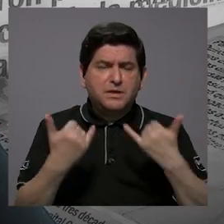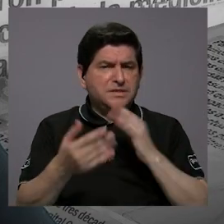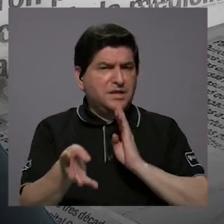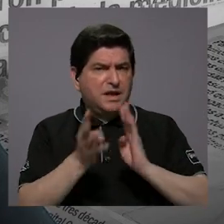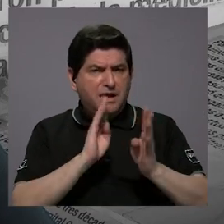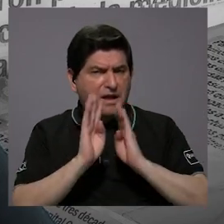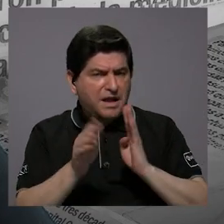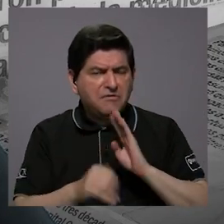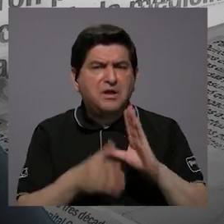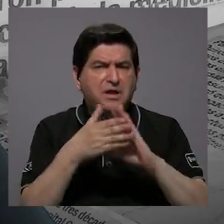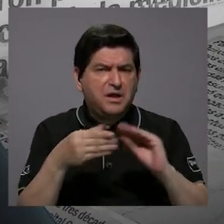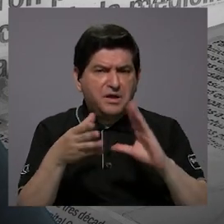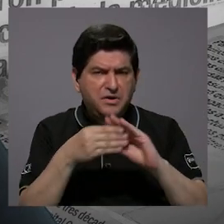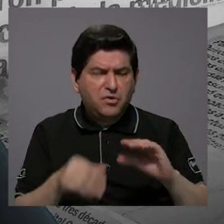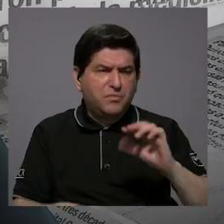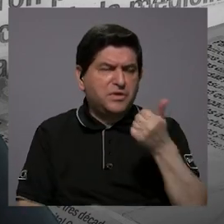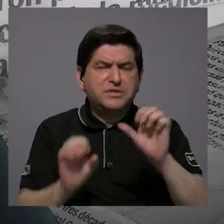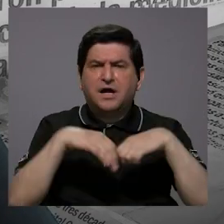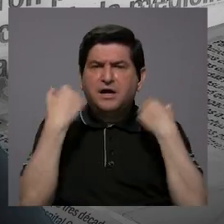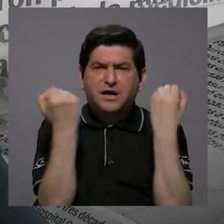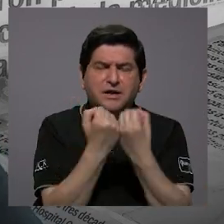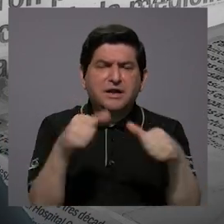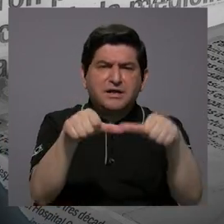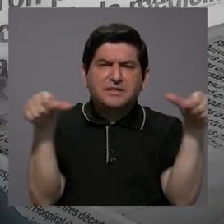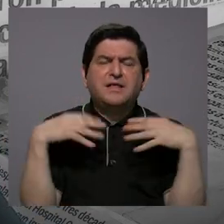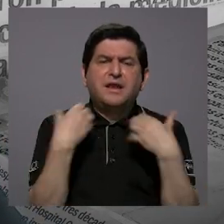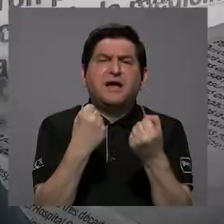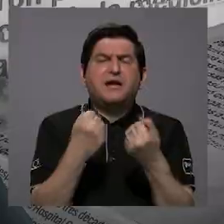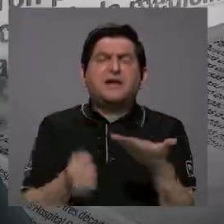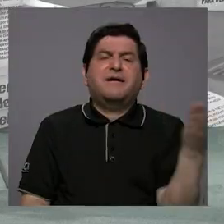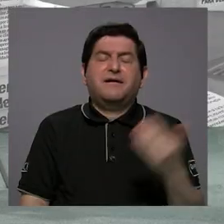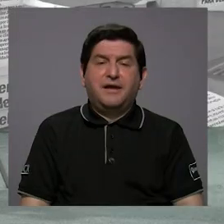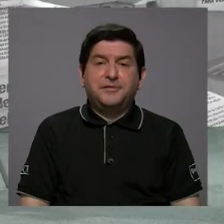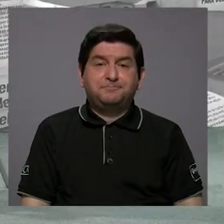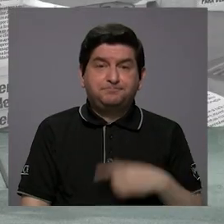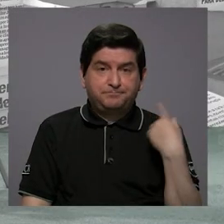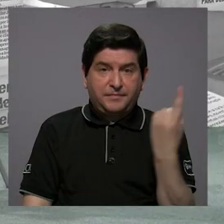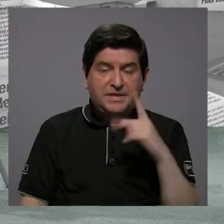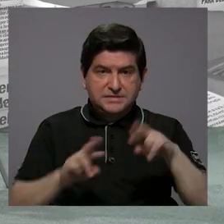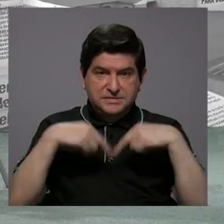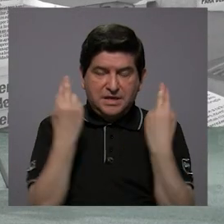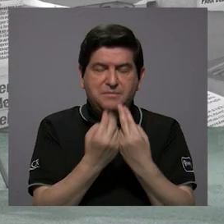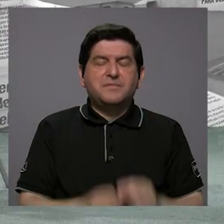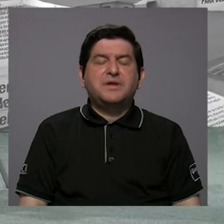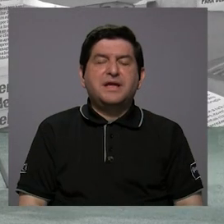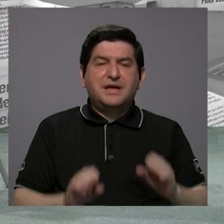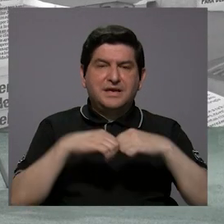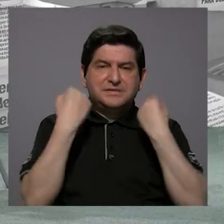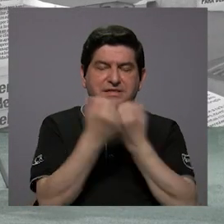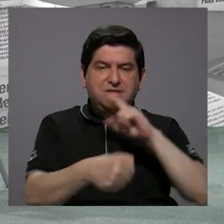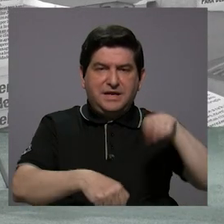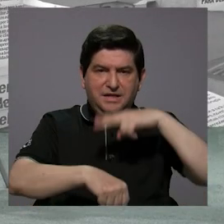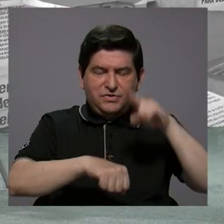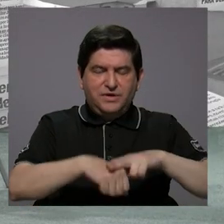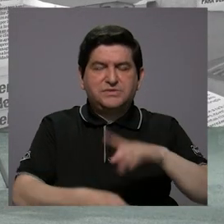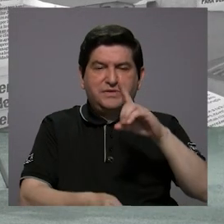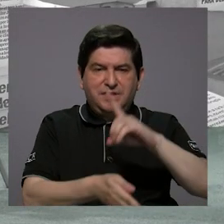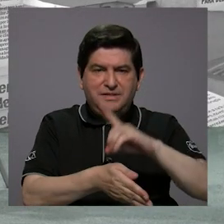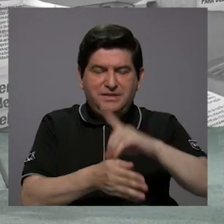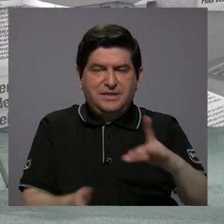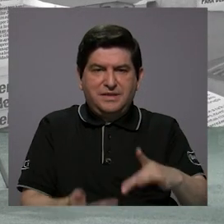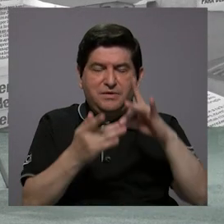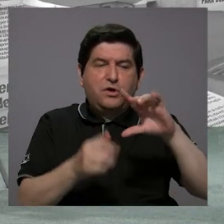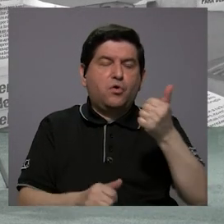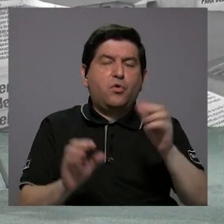hablado ustedes, que han comentado con otros sindicatos del sector salud? Sí, siempre se reúne el Sindicato Nacional de Médicos Especialistas con otra